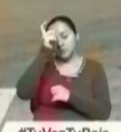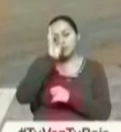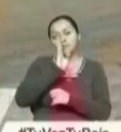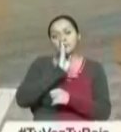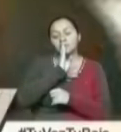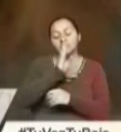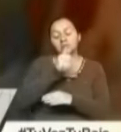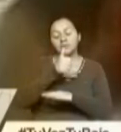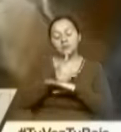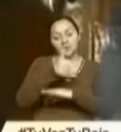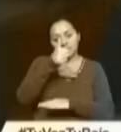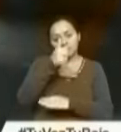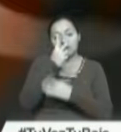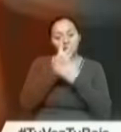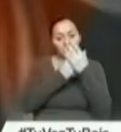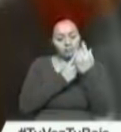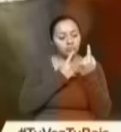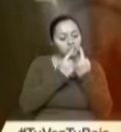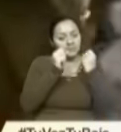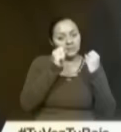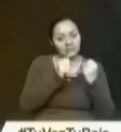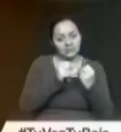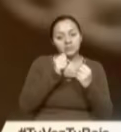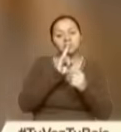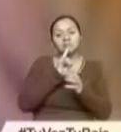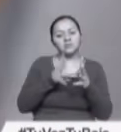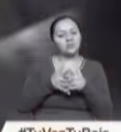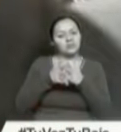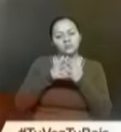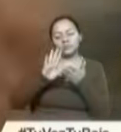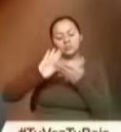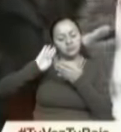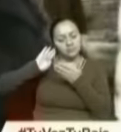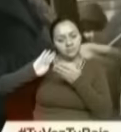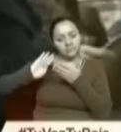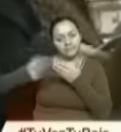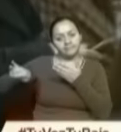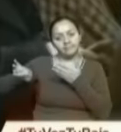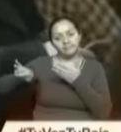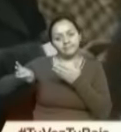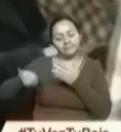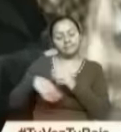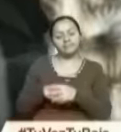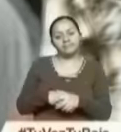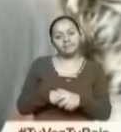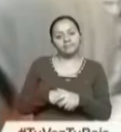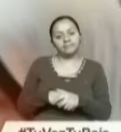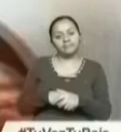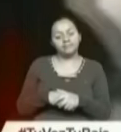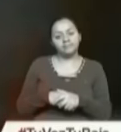Ambas potencias en la región apadrinan el proceso de negociaciones, esta vez sin la presencia de Estados Unidos.